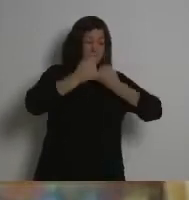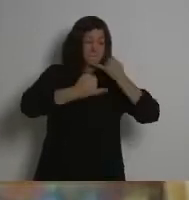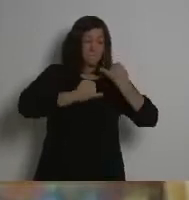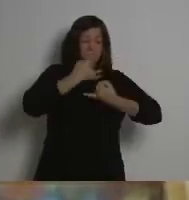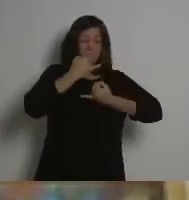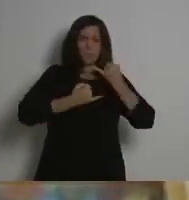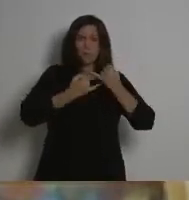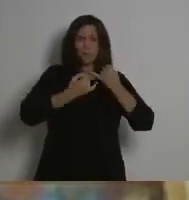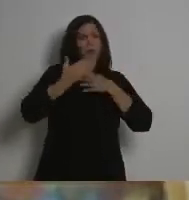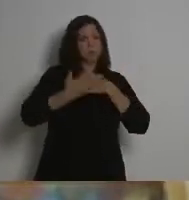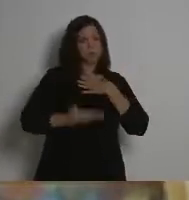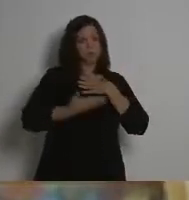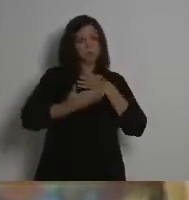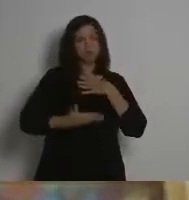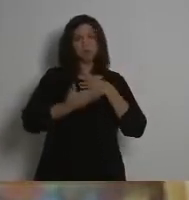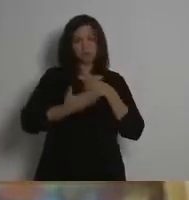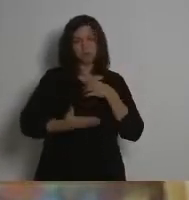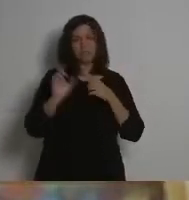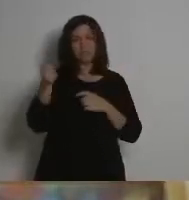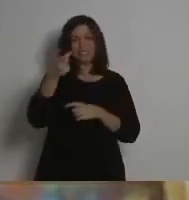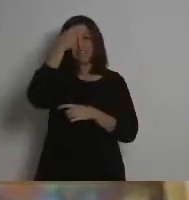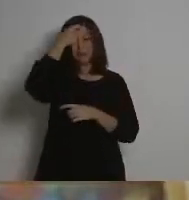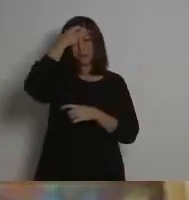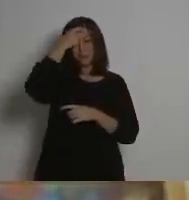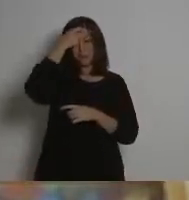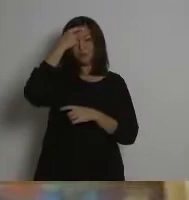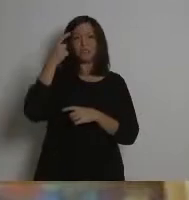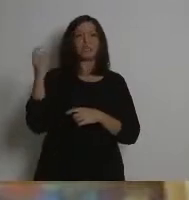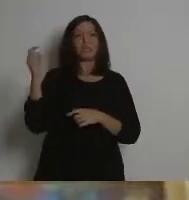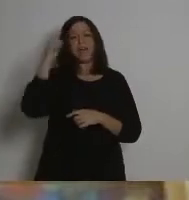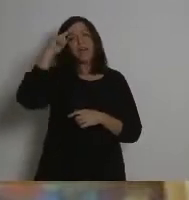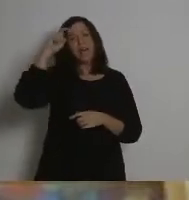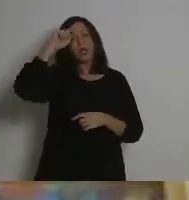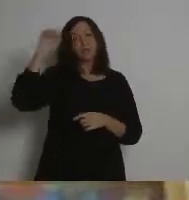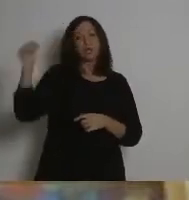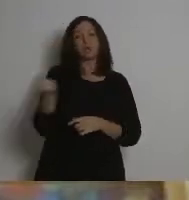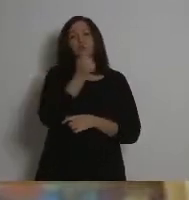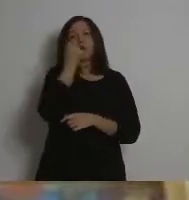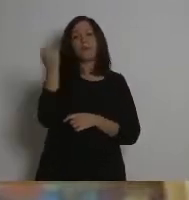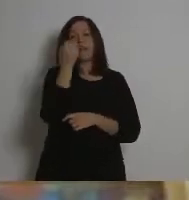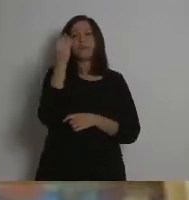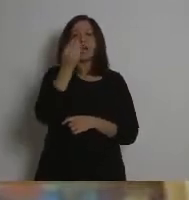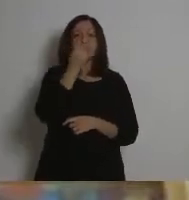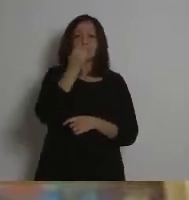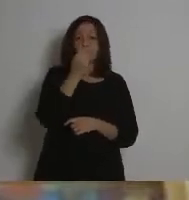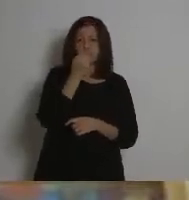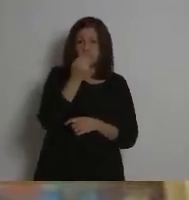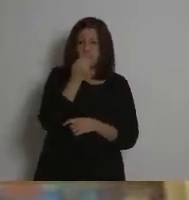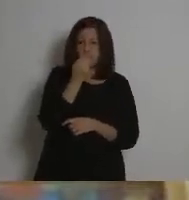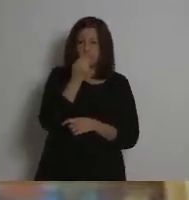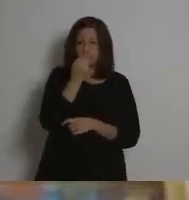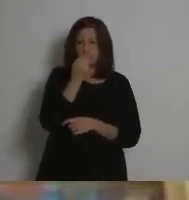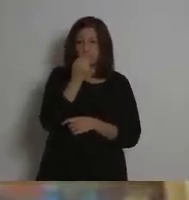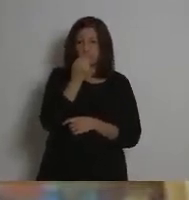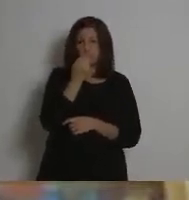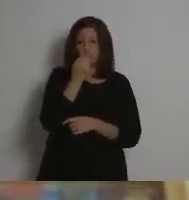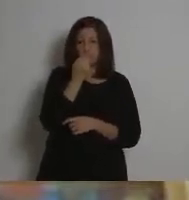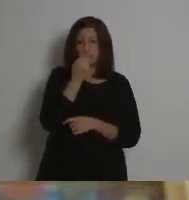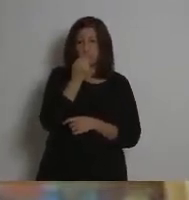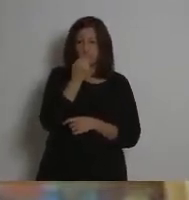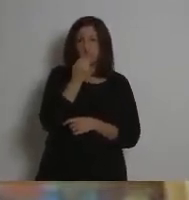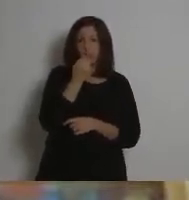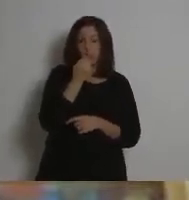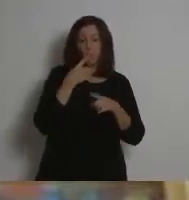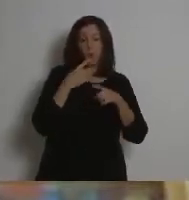calado. De hecho, el concepto de soberanía alimentaria surge precisamente ahí, de unos vínculos de